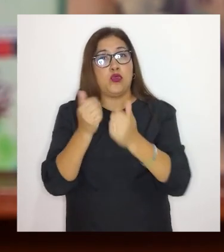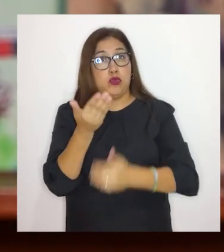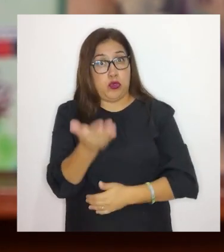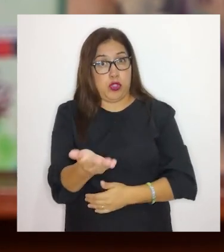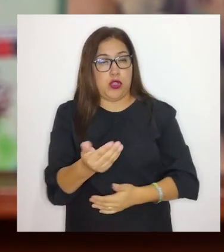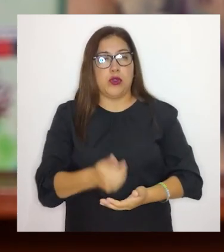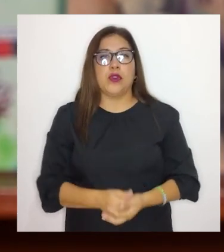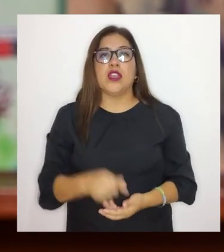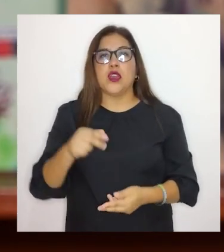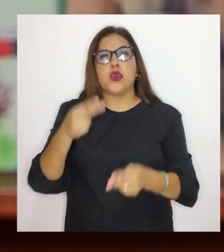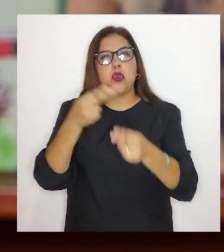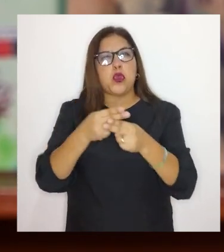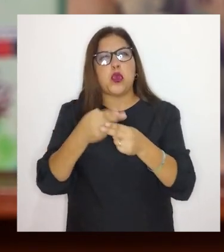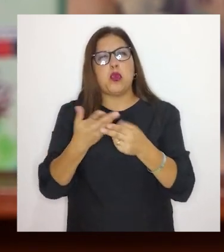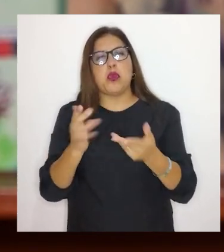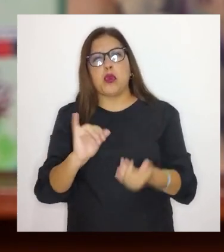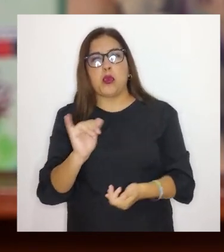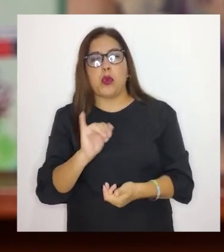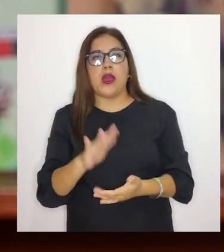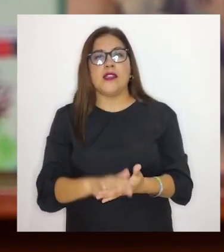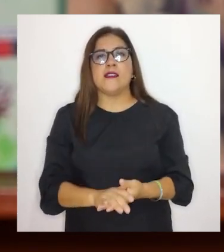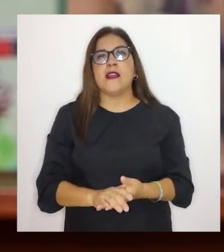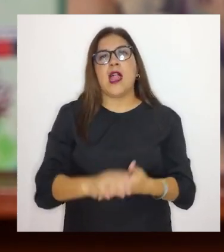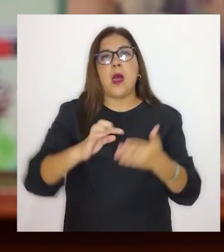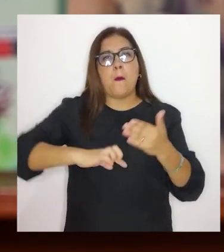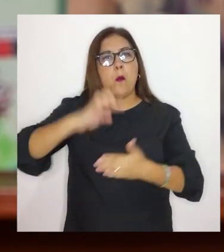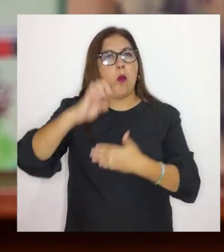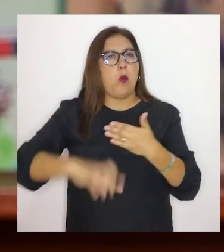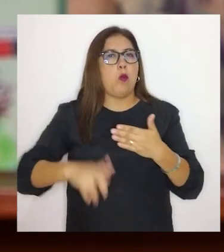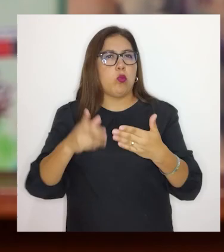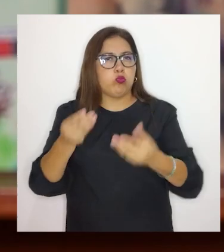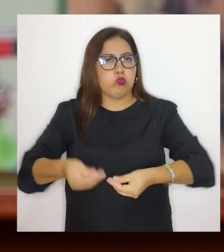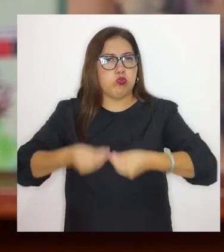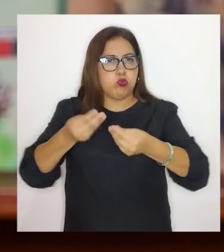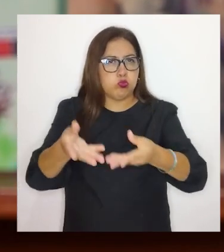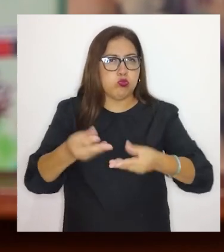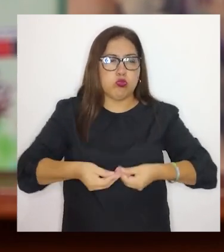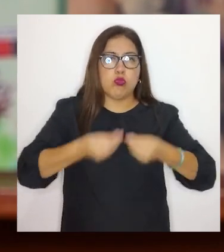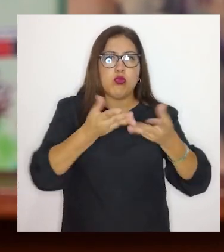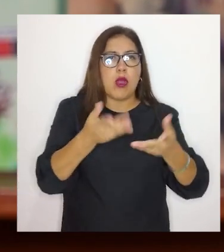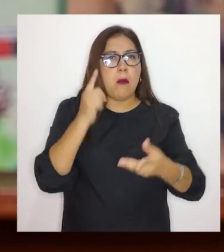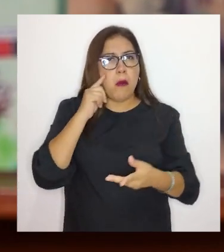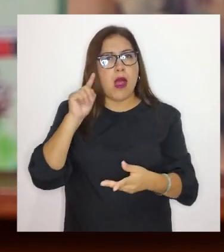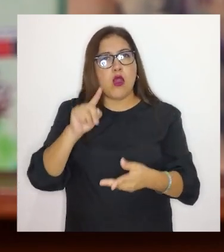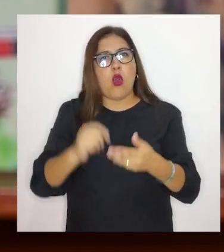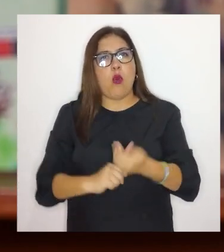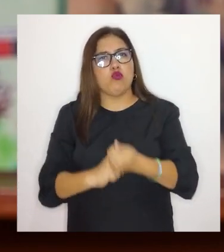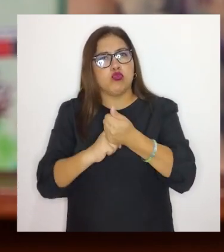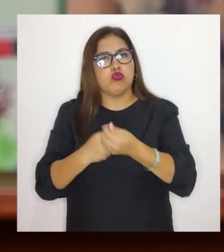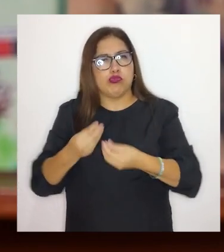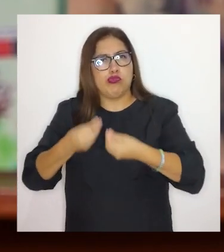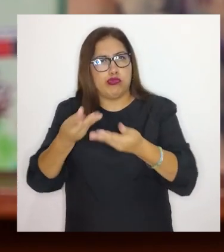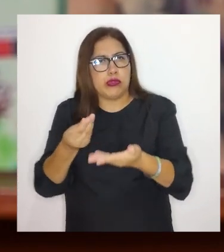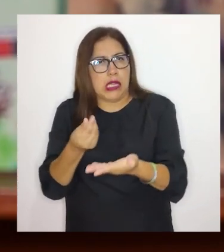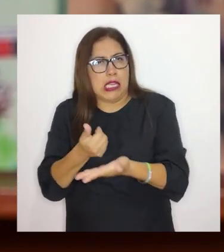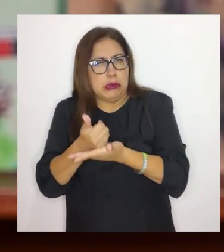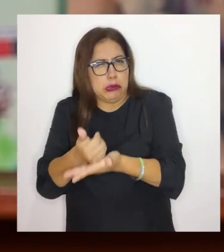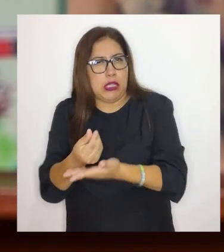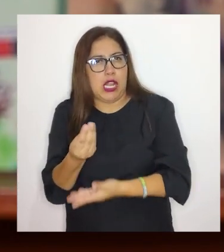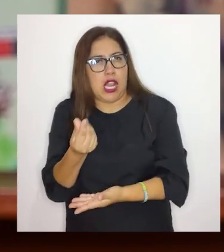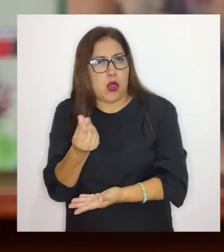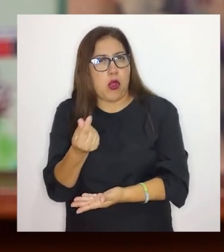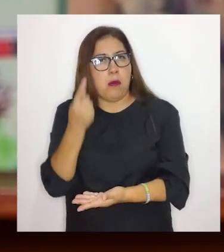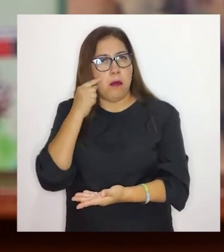que se traduce en Programa de Otorgamiento a la Subvención Económica para las